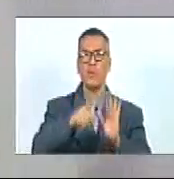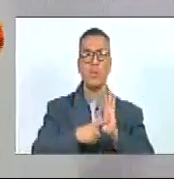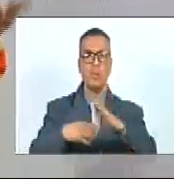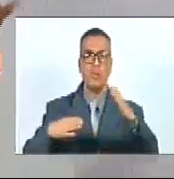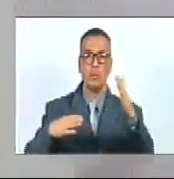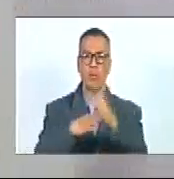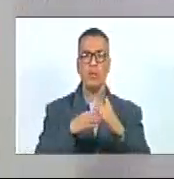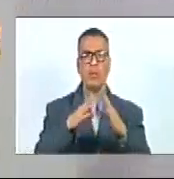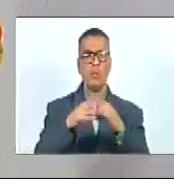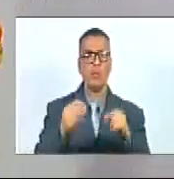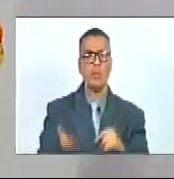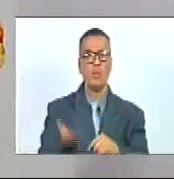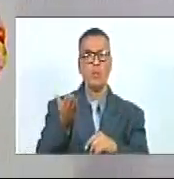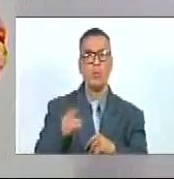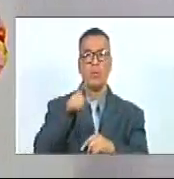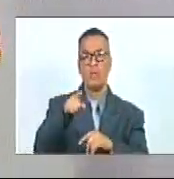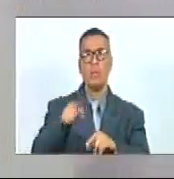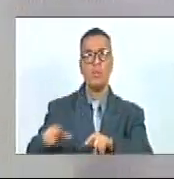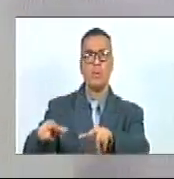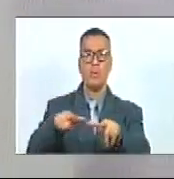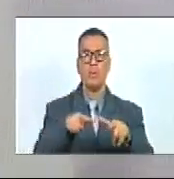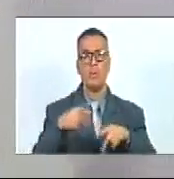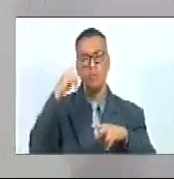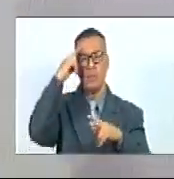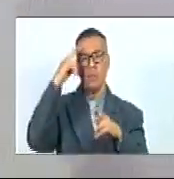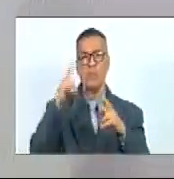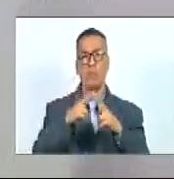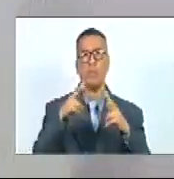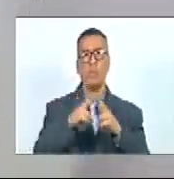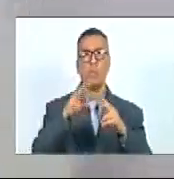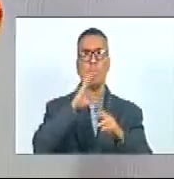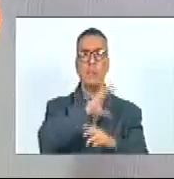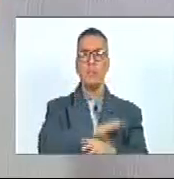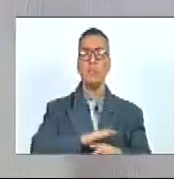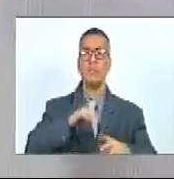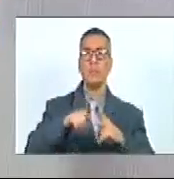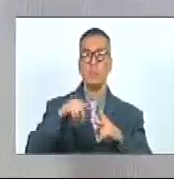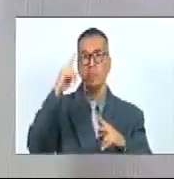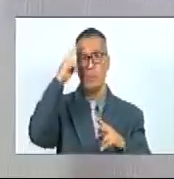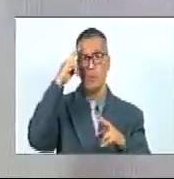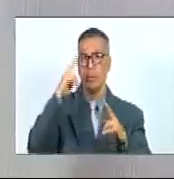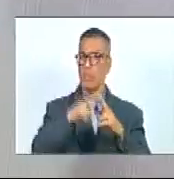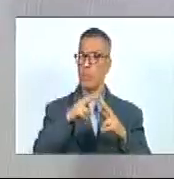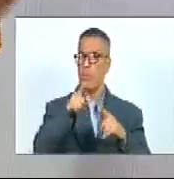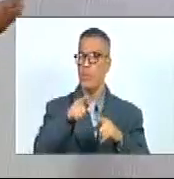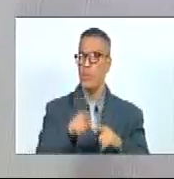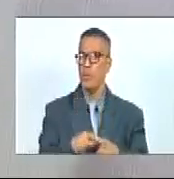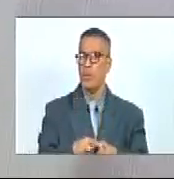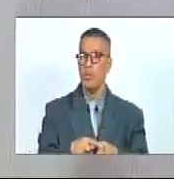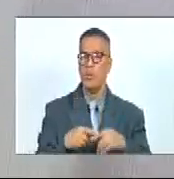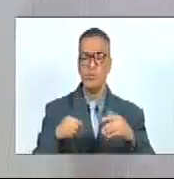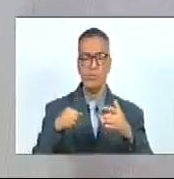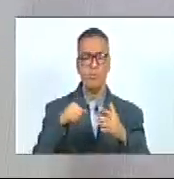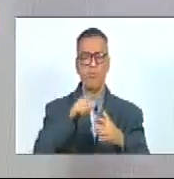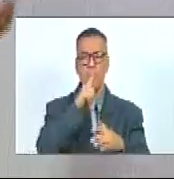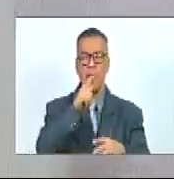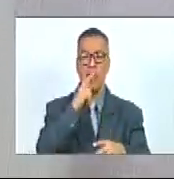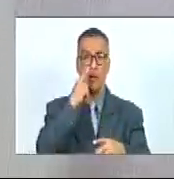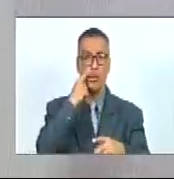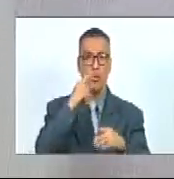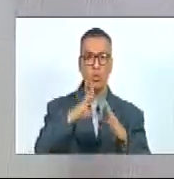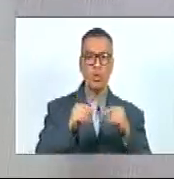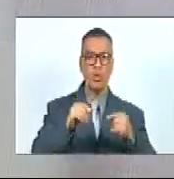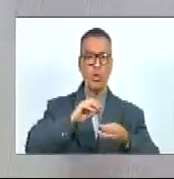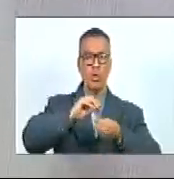bloqueo es importante que esta plenaria conozca que este comité reconoció el impacto negativo de las